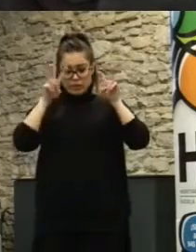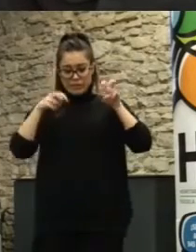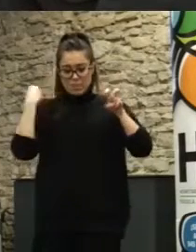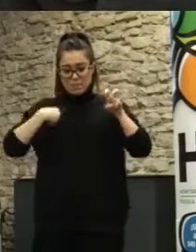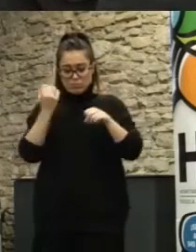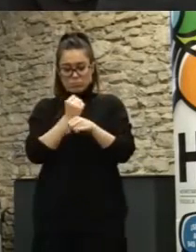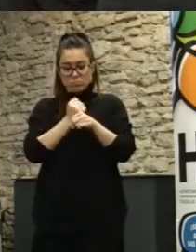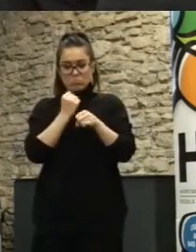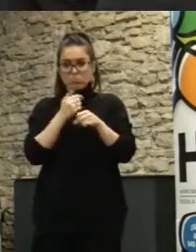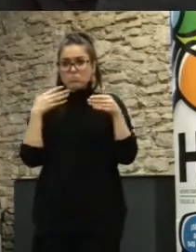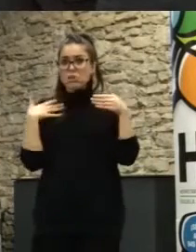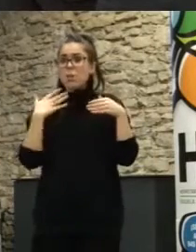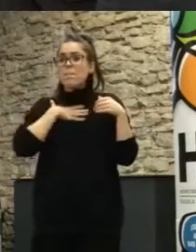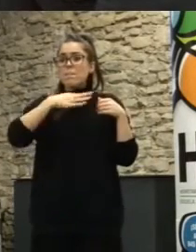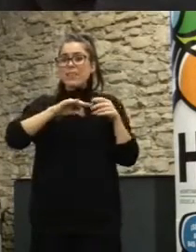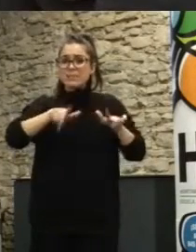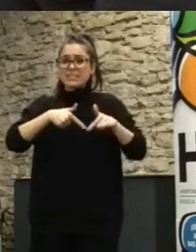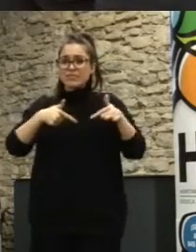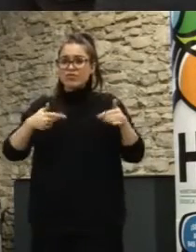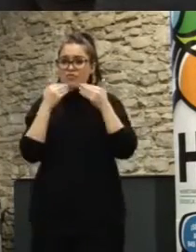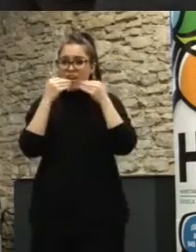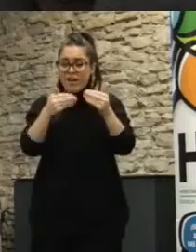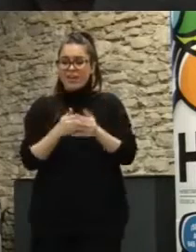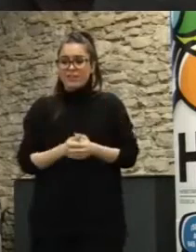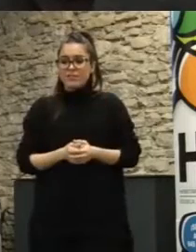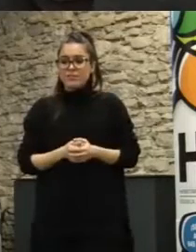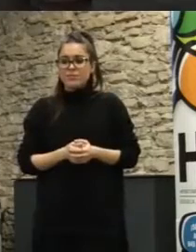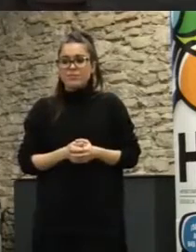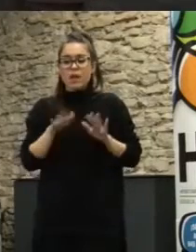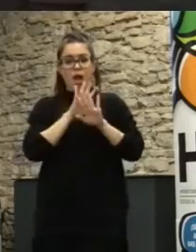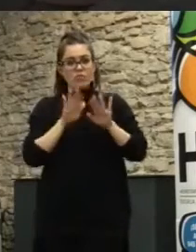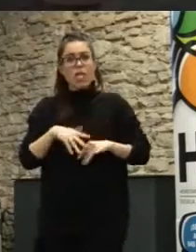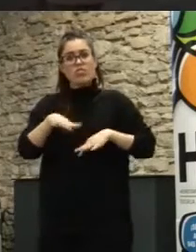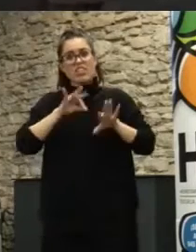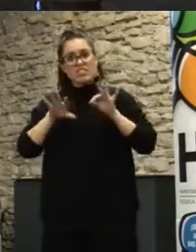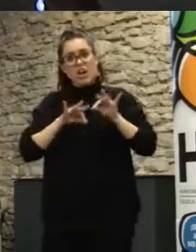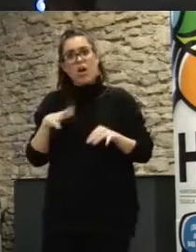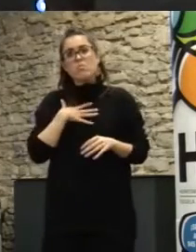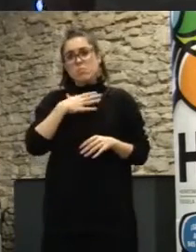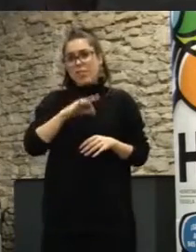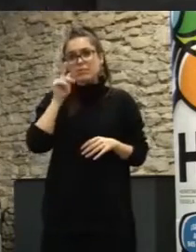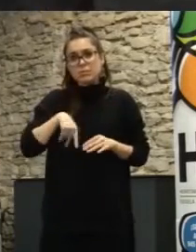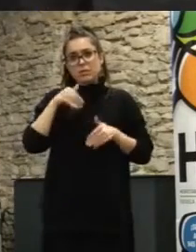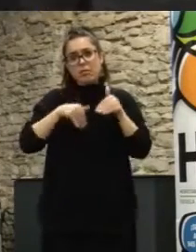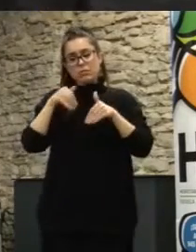a través de plataformas que permiten la deliberación y en su caso incluso la votación